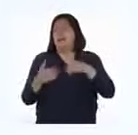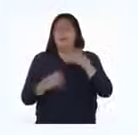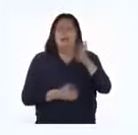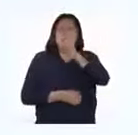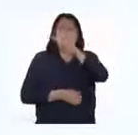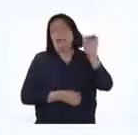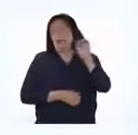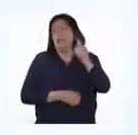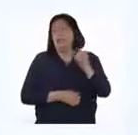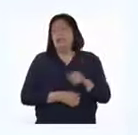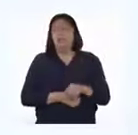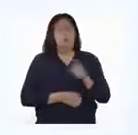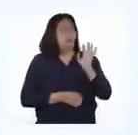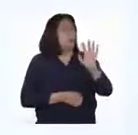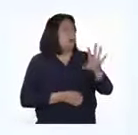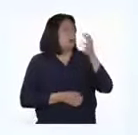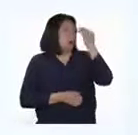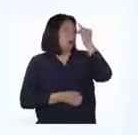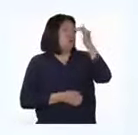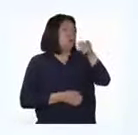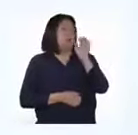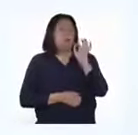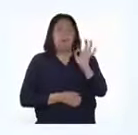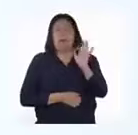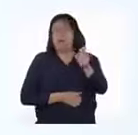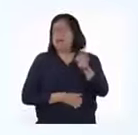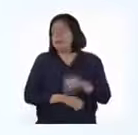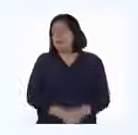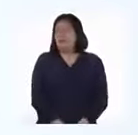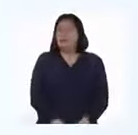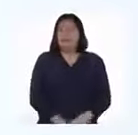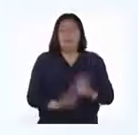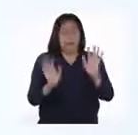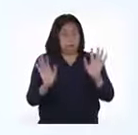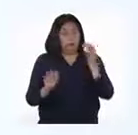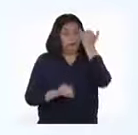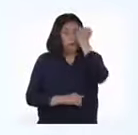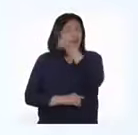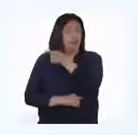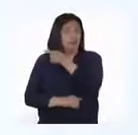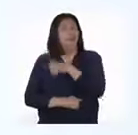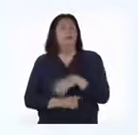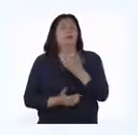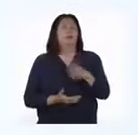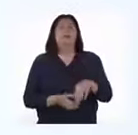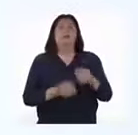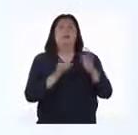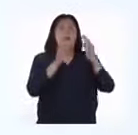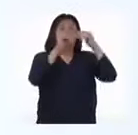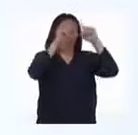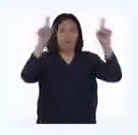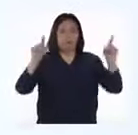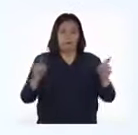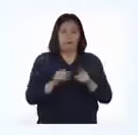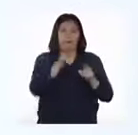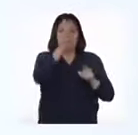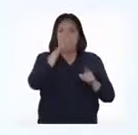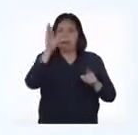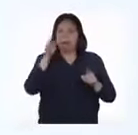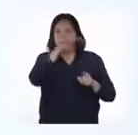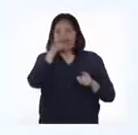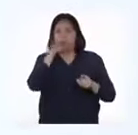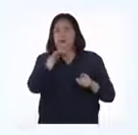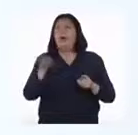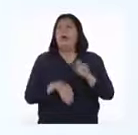Que sean 40. Esa idea está genial. Tomemos la idea de Patricia y dividamos el terreno en 40